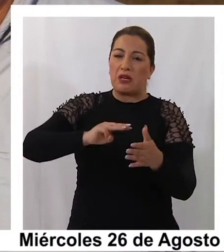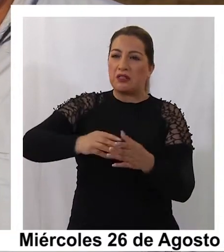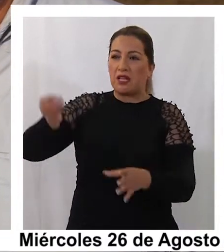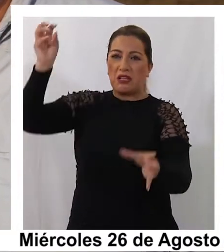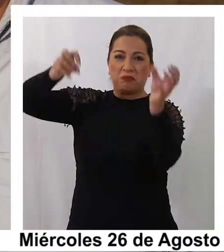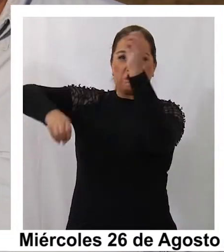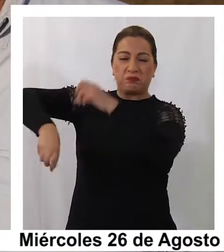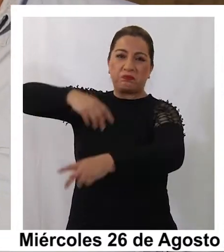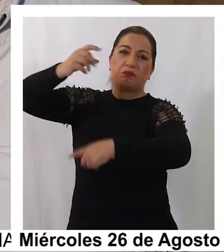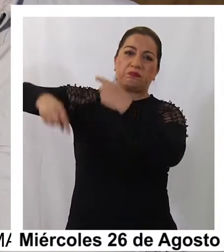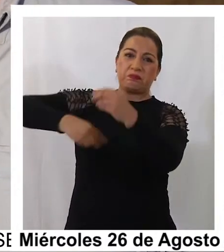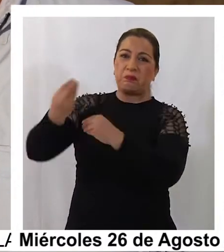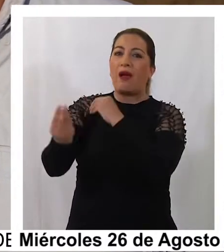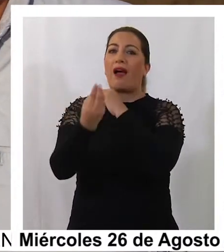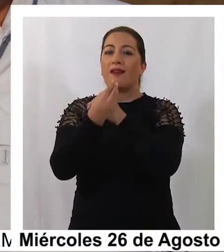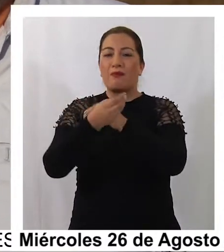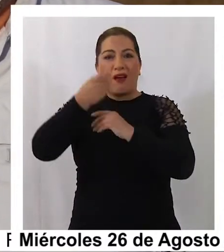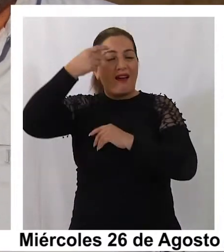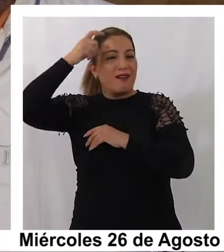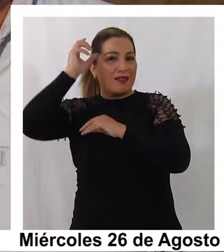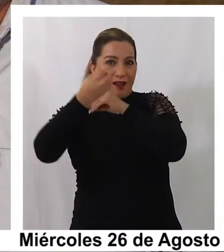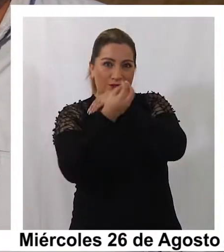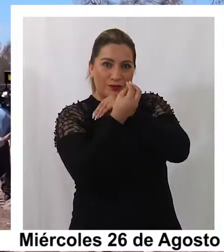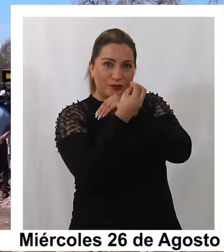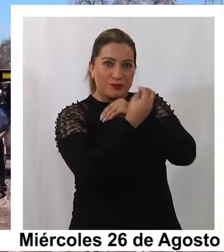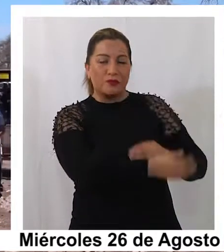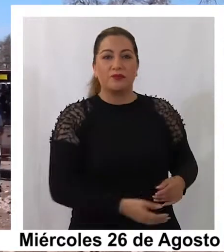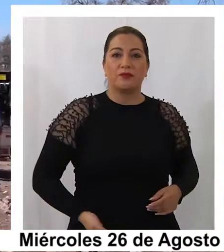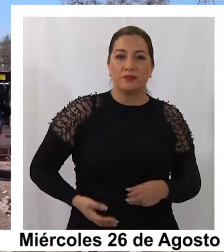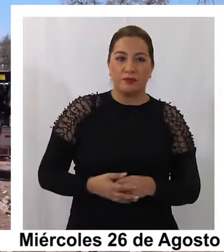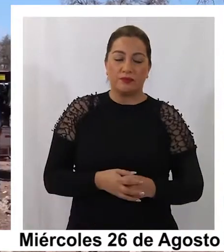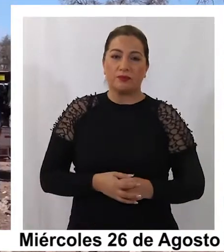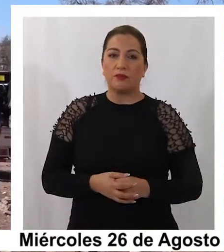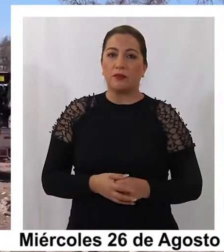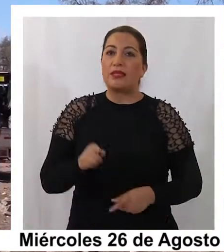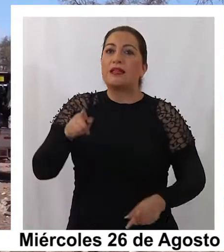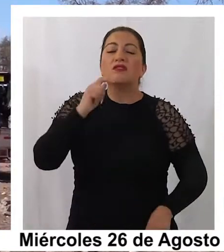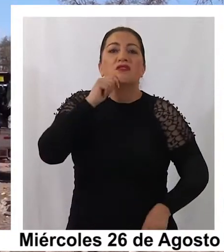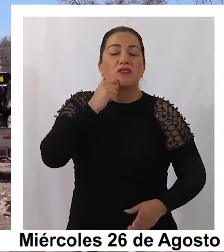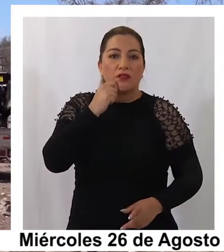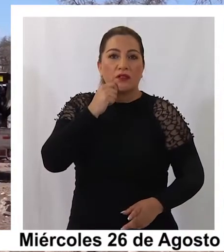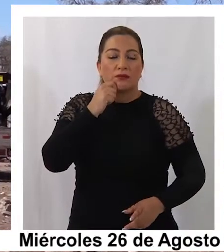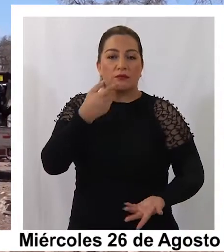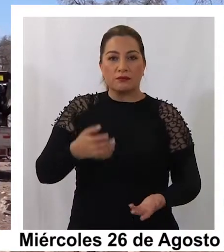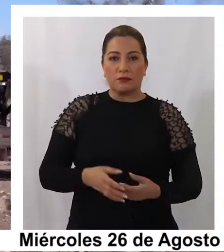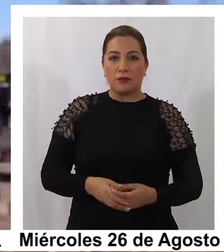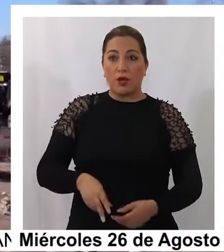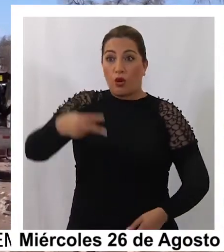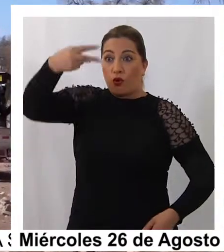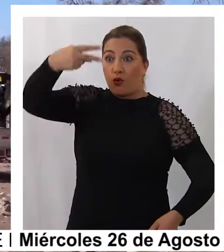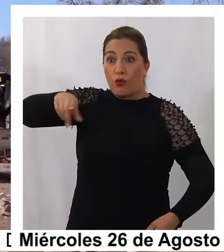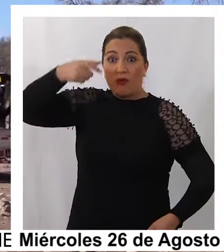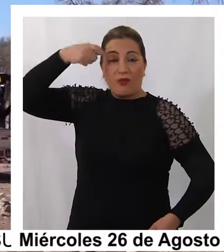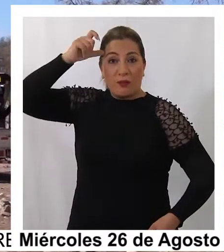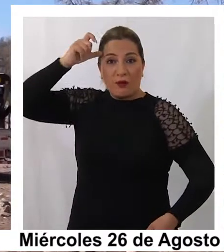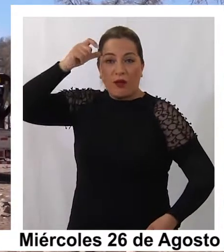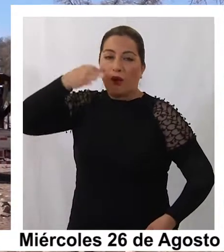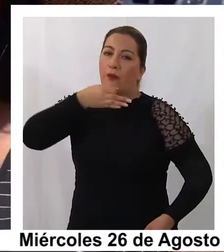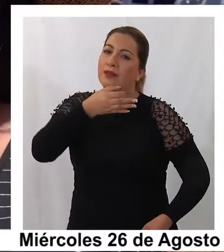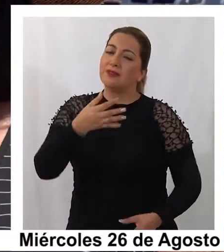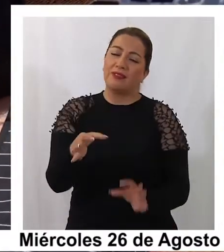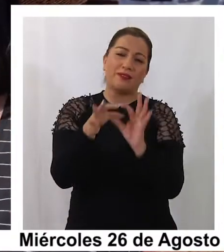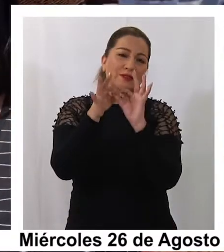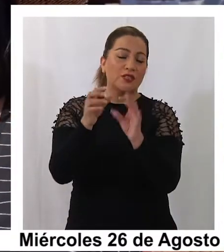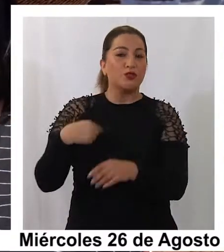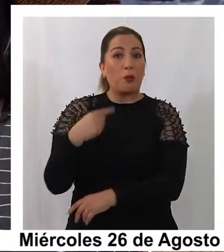alternativas de alimentación para sus animales. Un aporte que los ganaderos agradecieron. Me parece